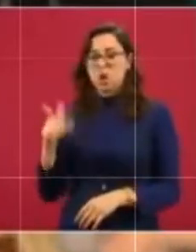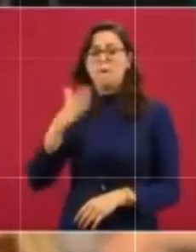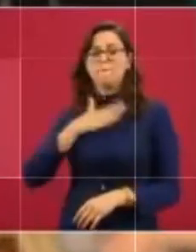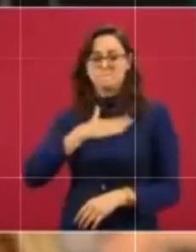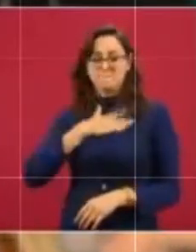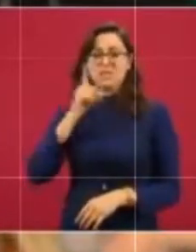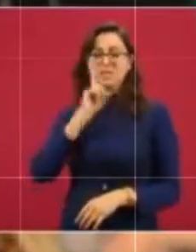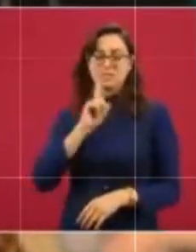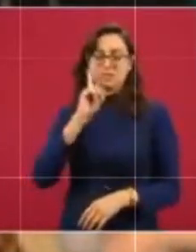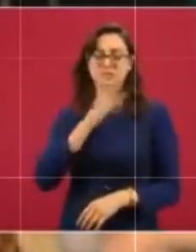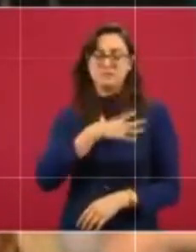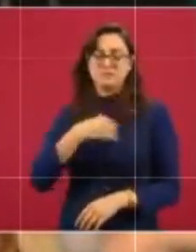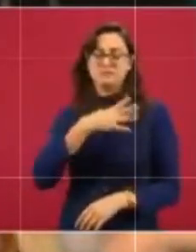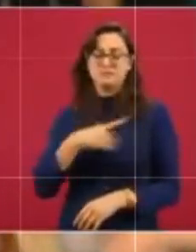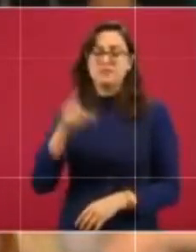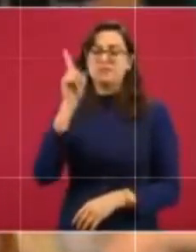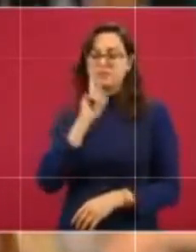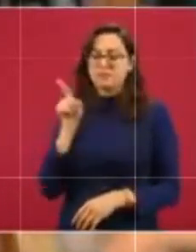2018,